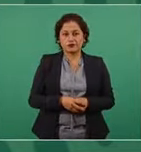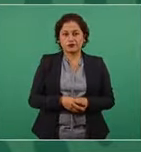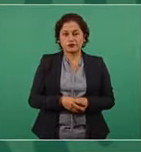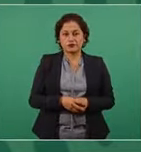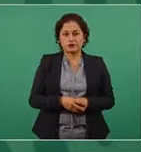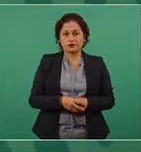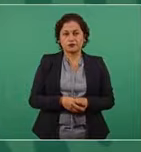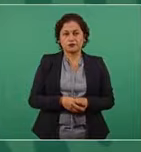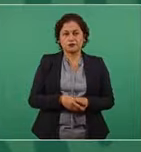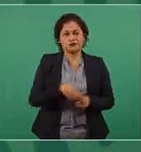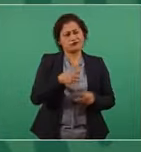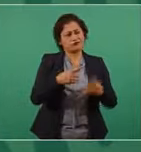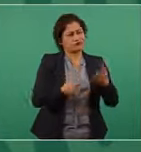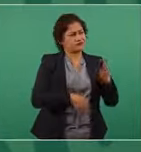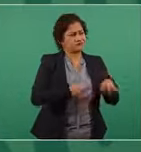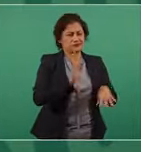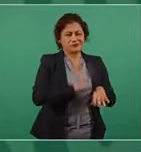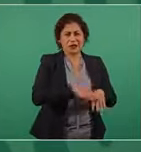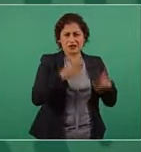y otros